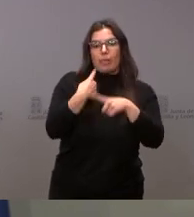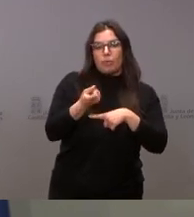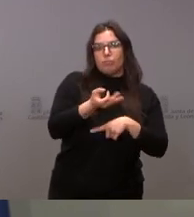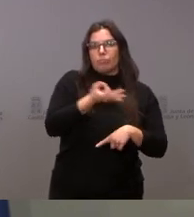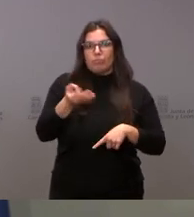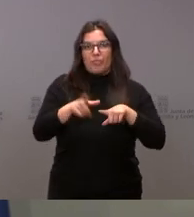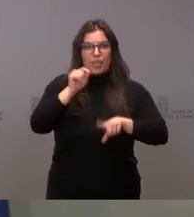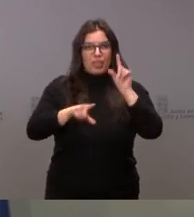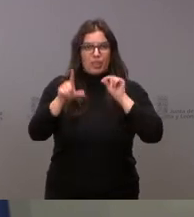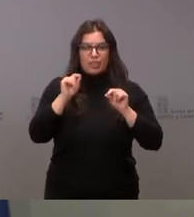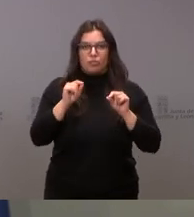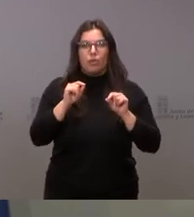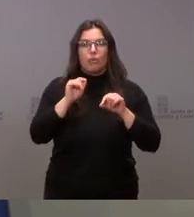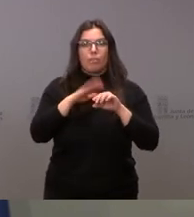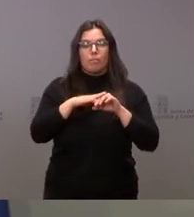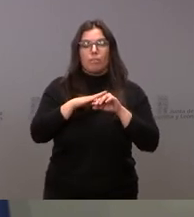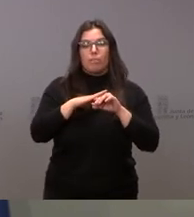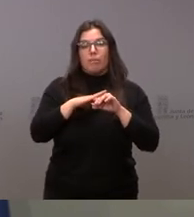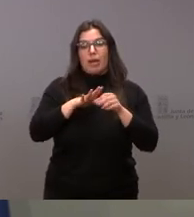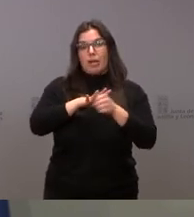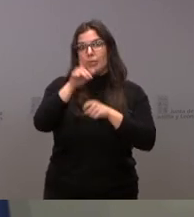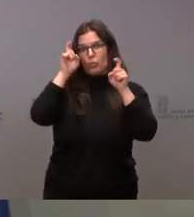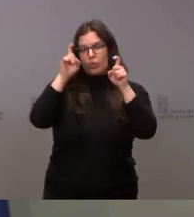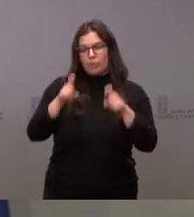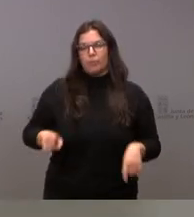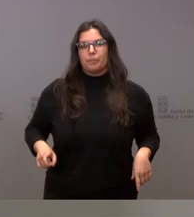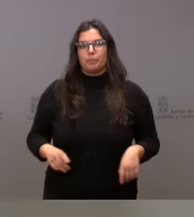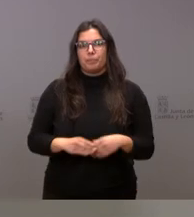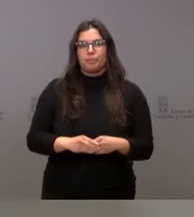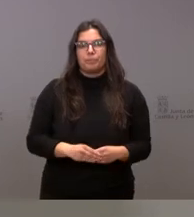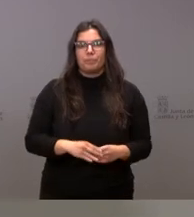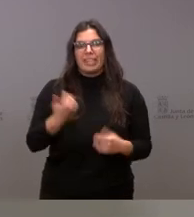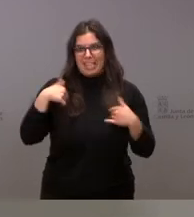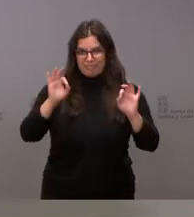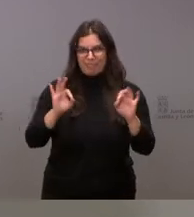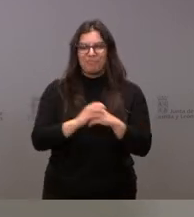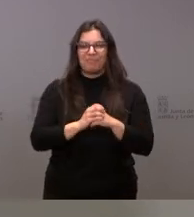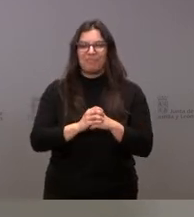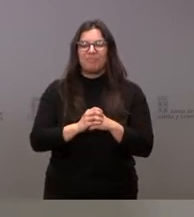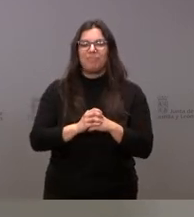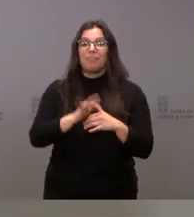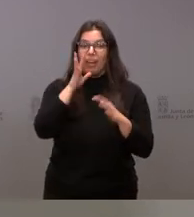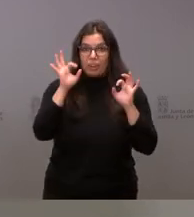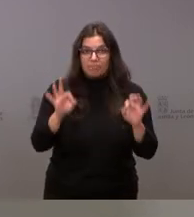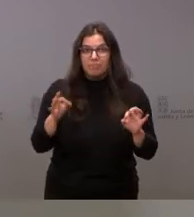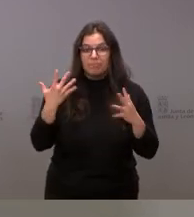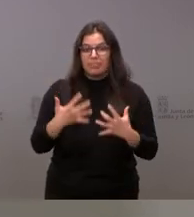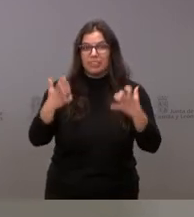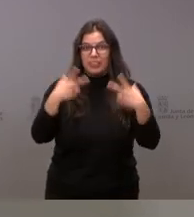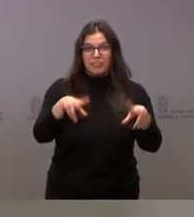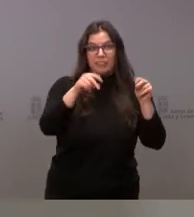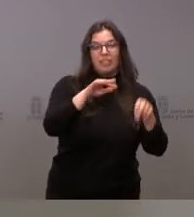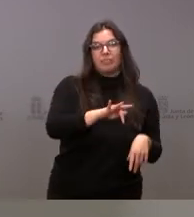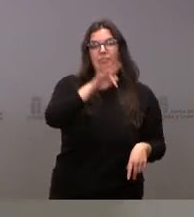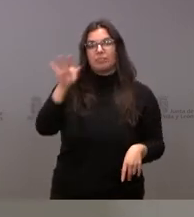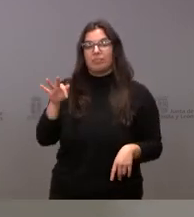la toma de decisiones en relación con la pandemia en el ámbito educativo. Y sí, ya, perdona. Nada, creo que ahora ya sí vamos a poder dar paso